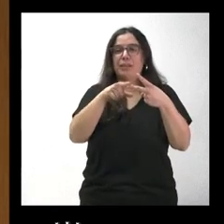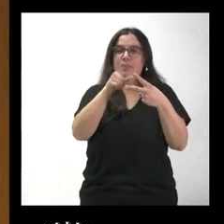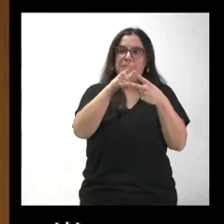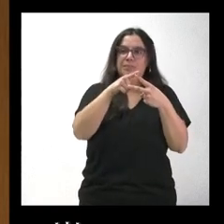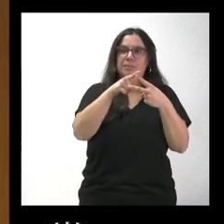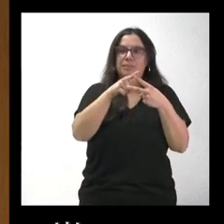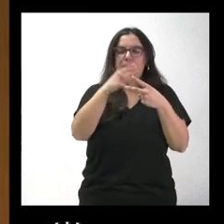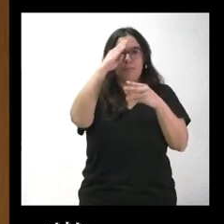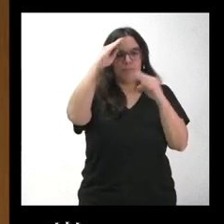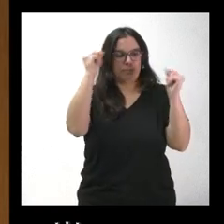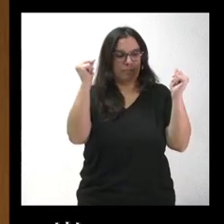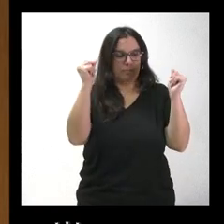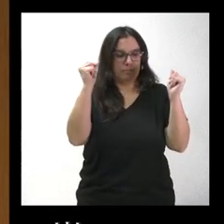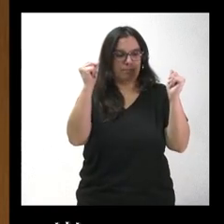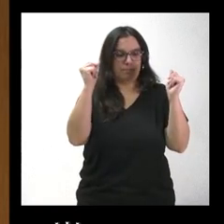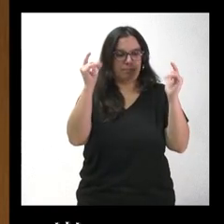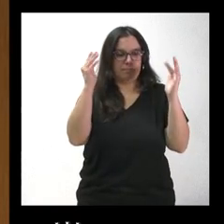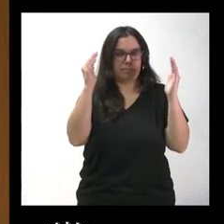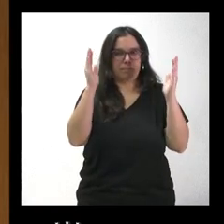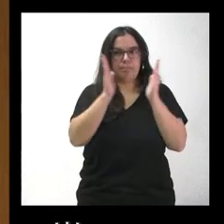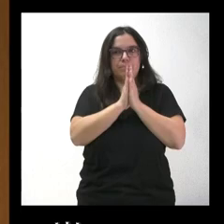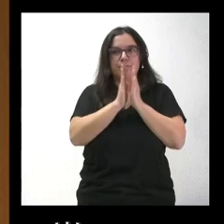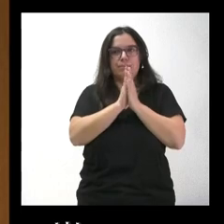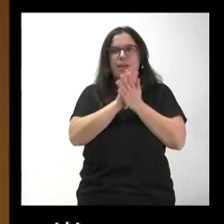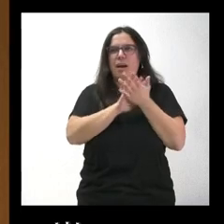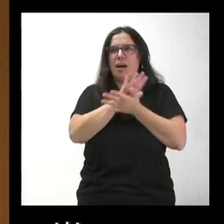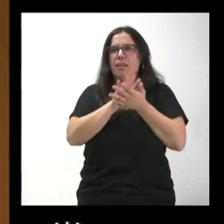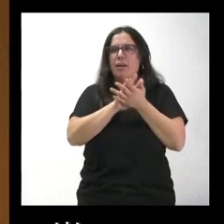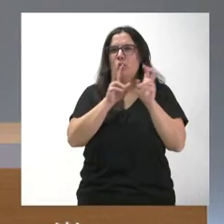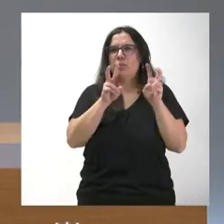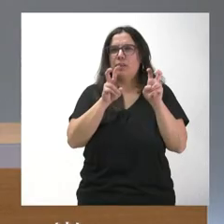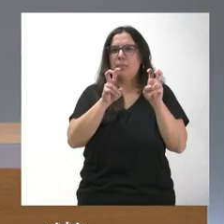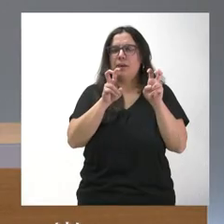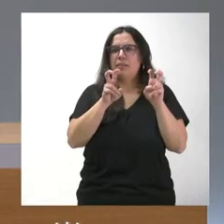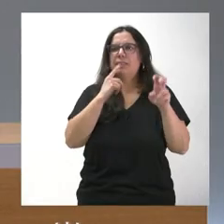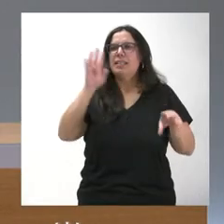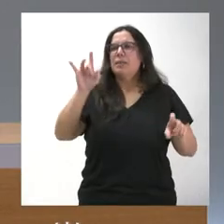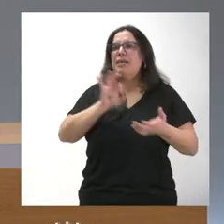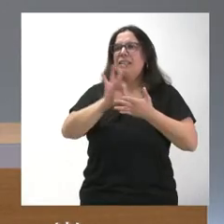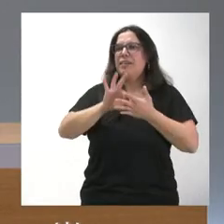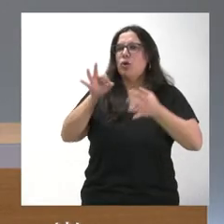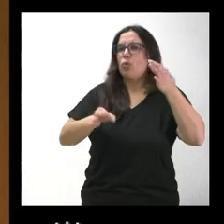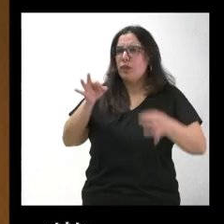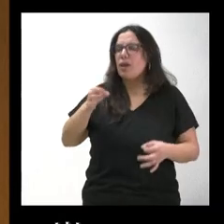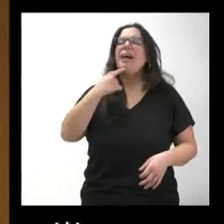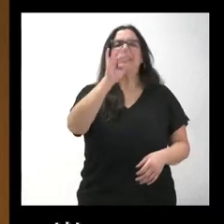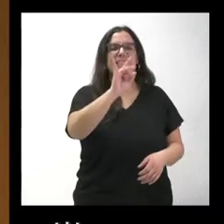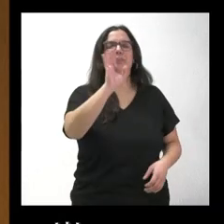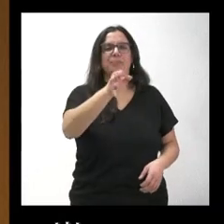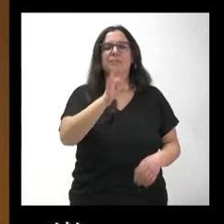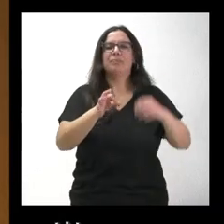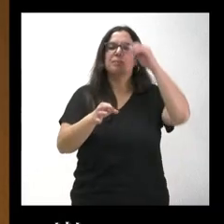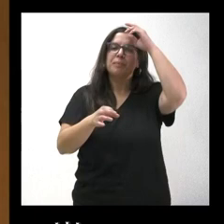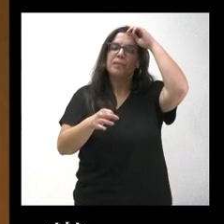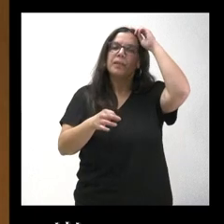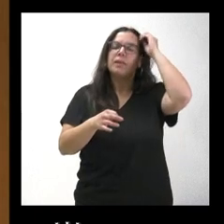Se me ha ido. Estábamos hablando de… La otra cuestión era los servicios jurídicos que iban a presentar los recursos. Sí. Hablaba de que